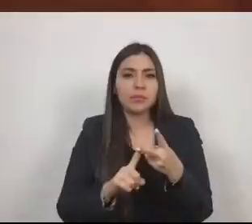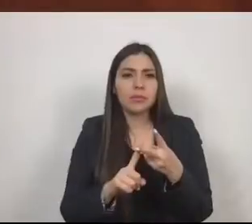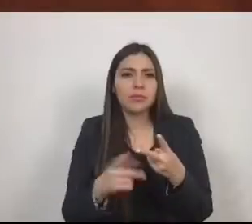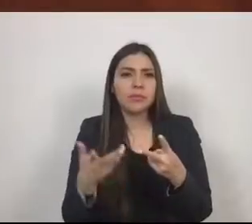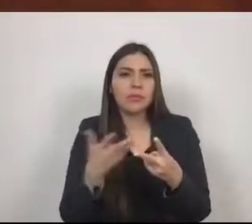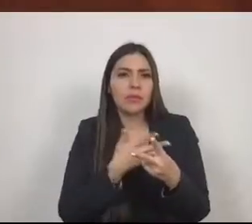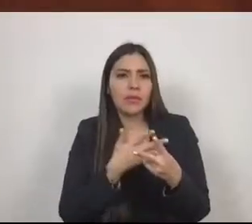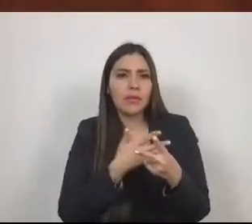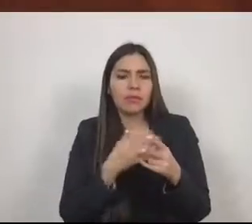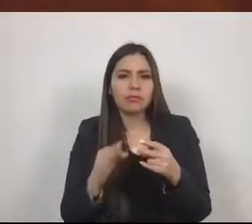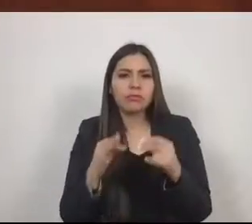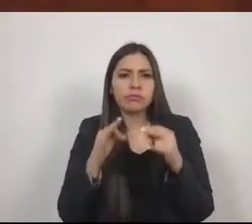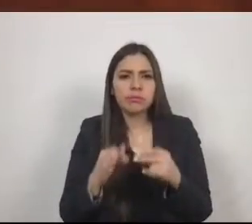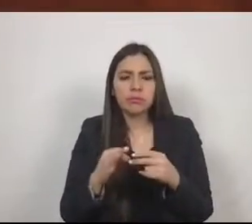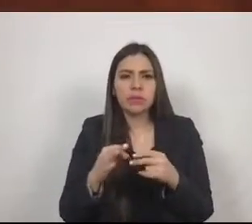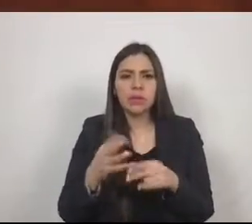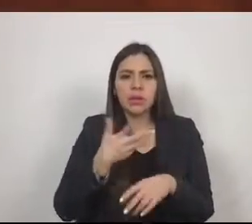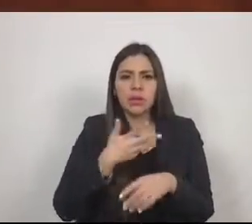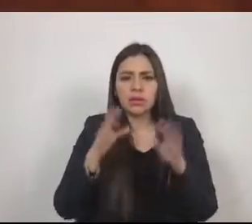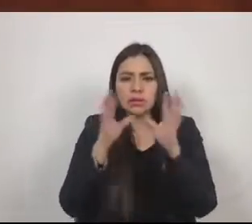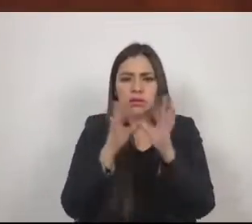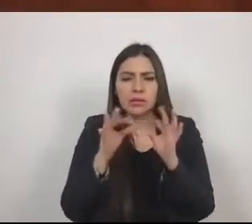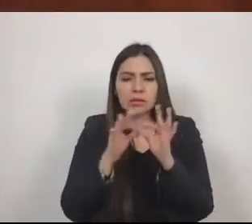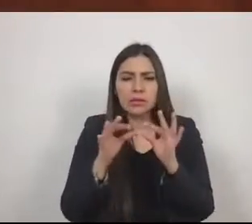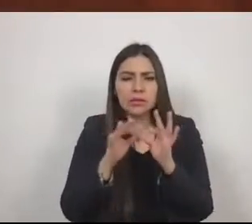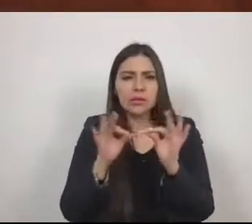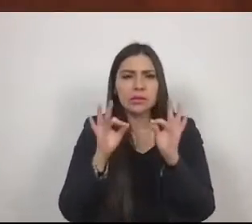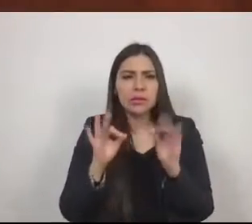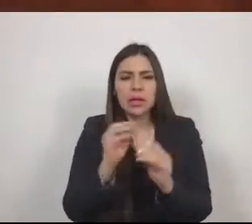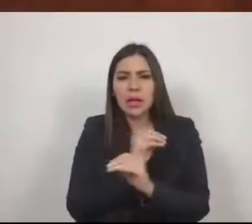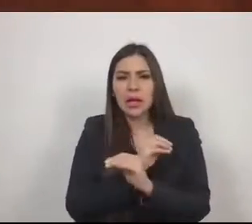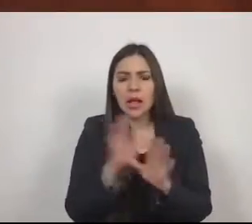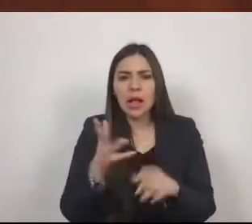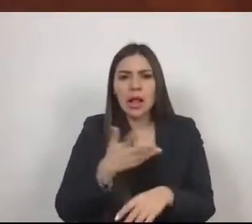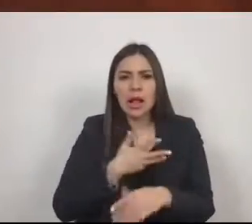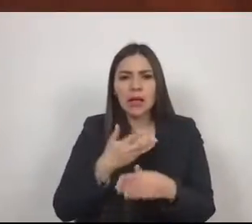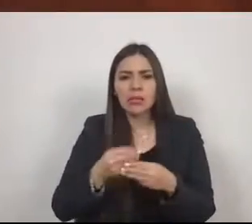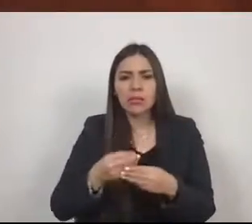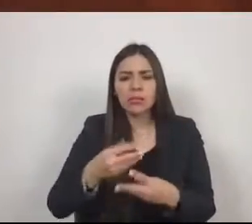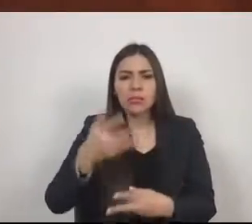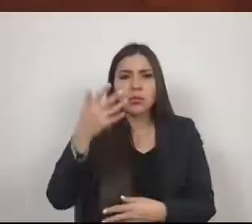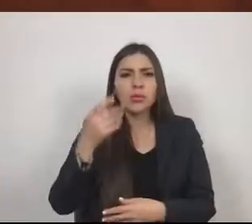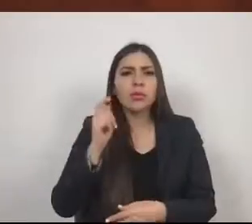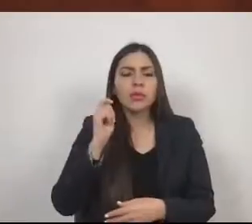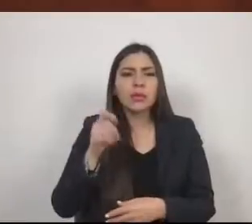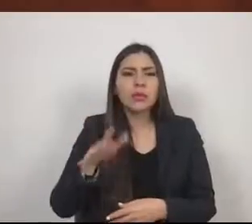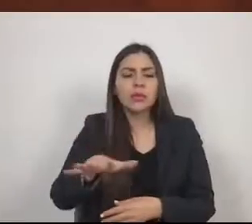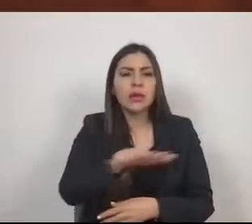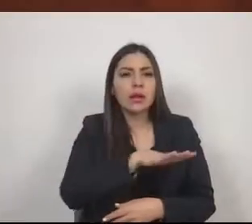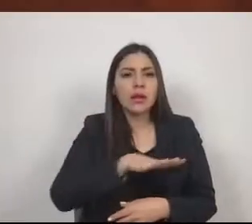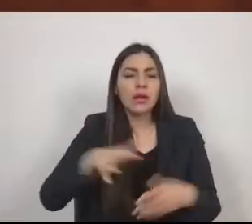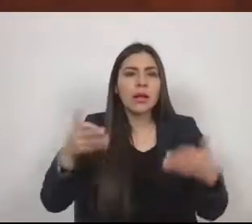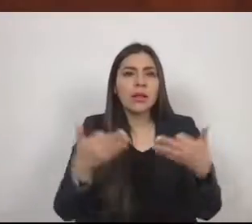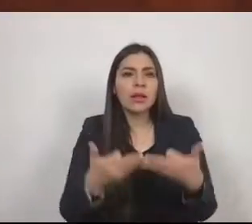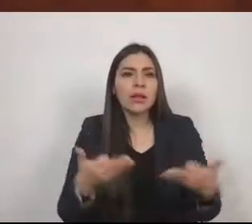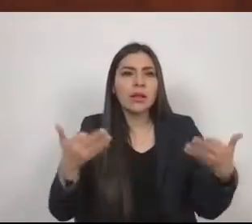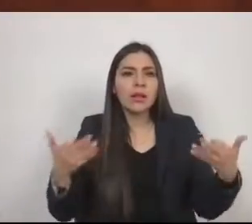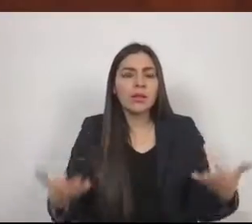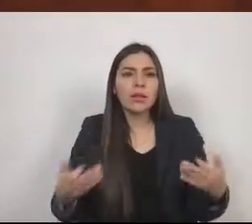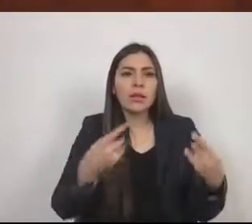metodológica que dé cuenta en forma exhaustiva y sistemática de la configuración territorial de las zonas